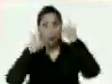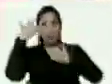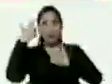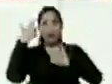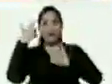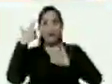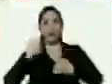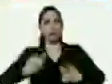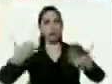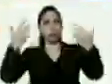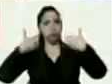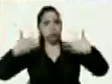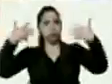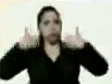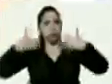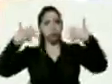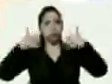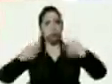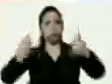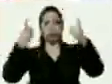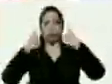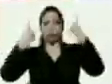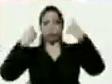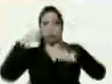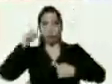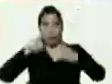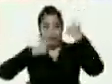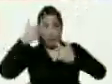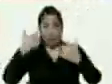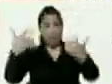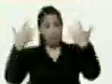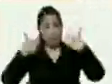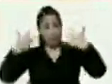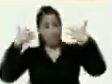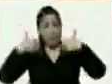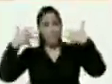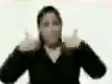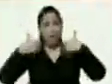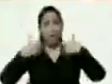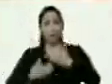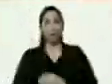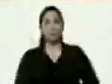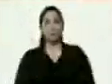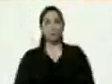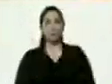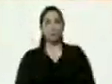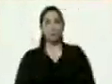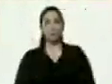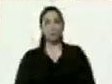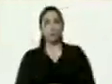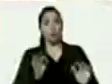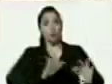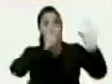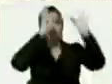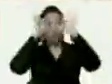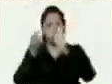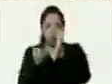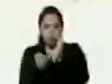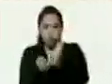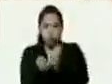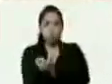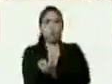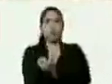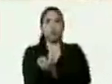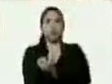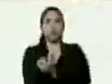enseñanza y nos dio esa enseñanza y estamos en defensa del legado de nuestro comandante y que